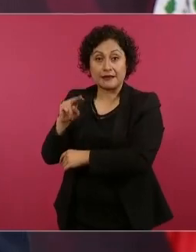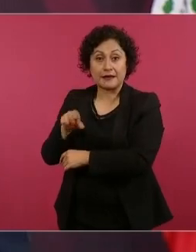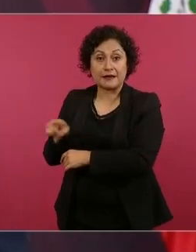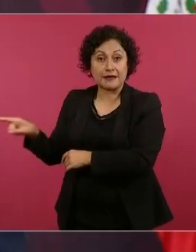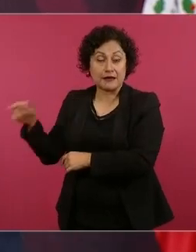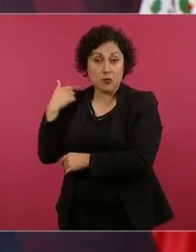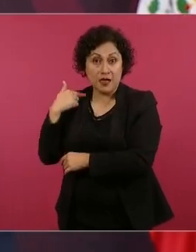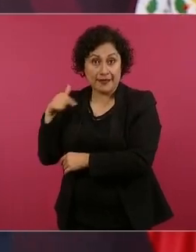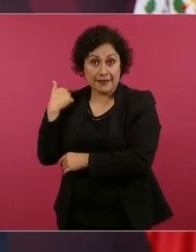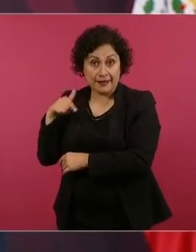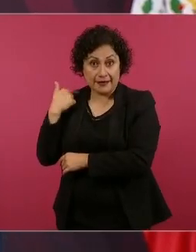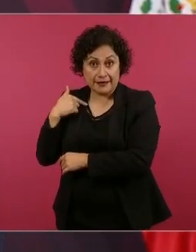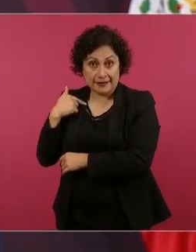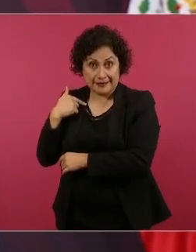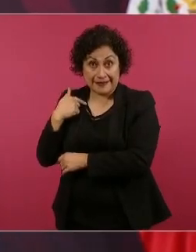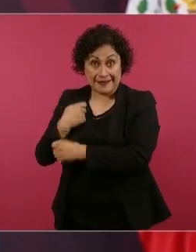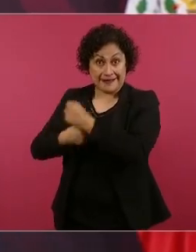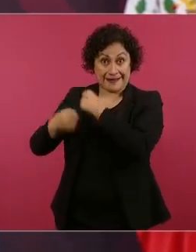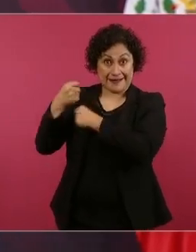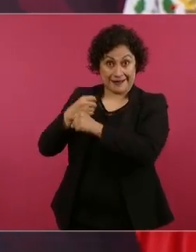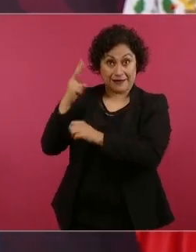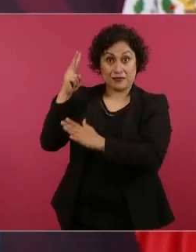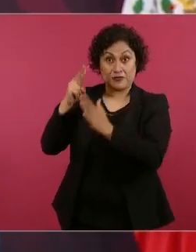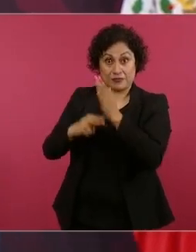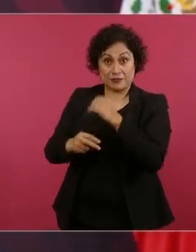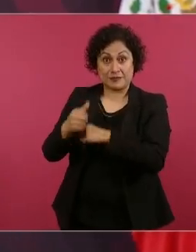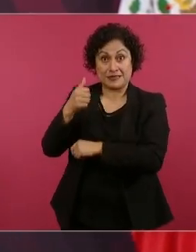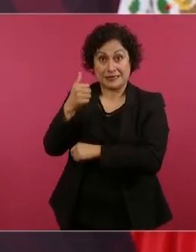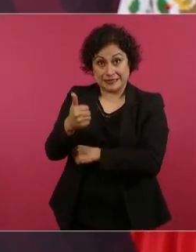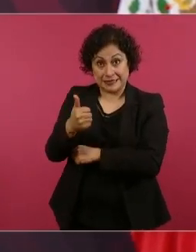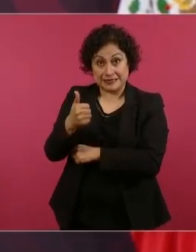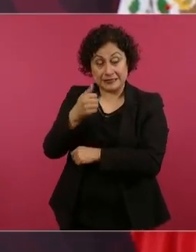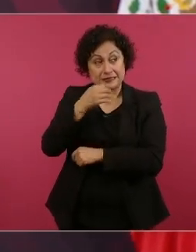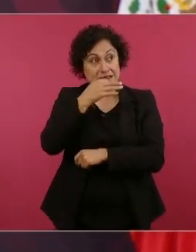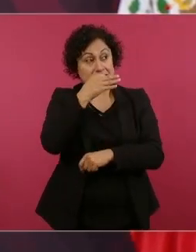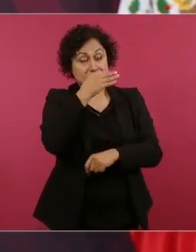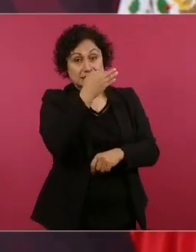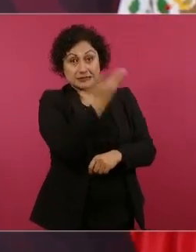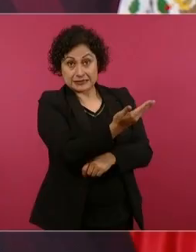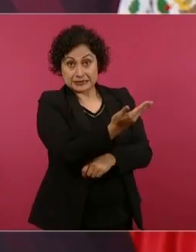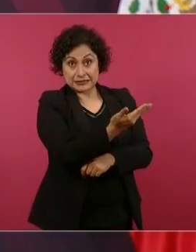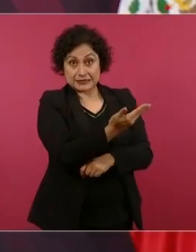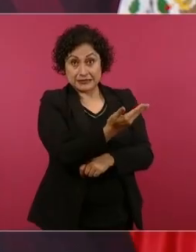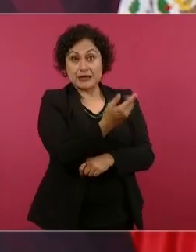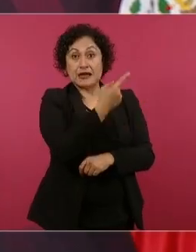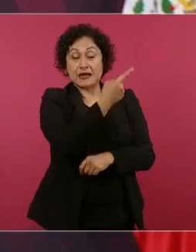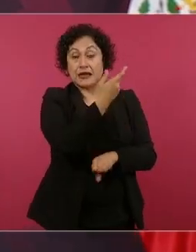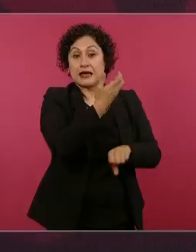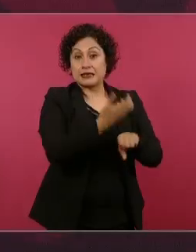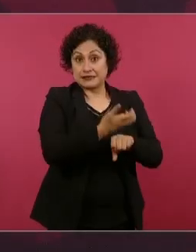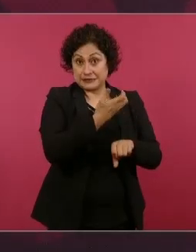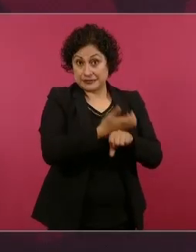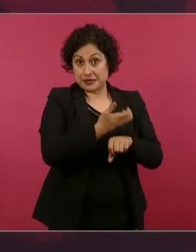que intervenga a Estados Unidos para evitar